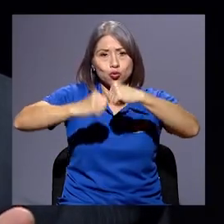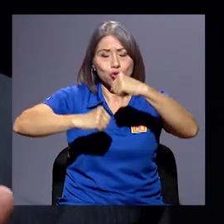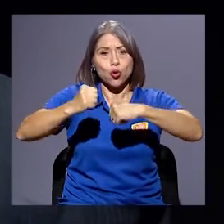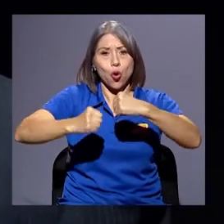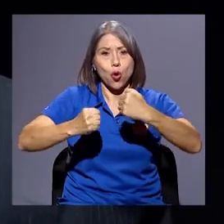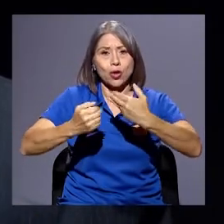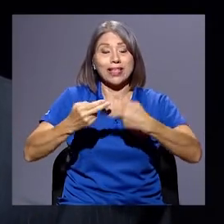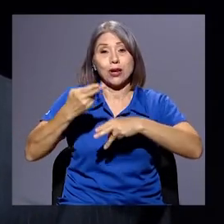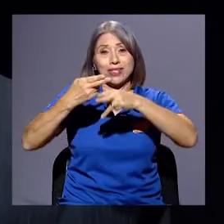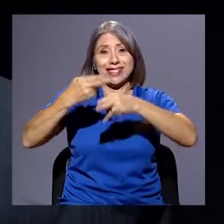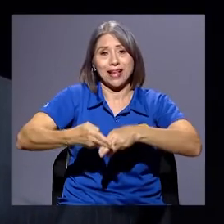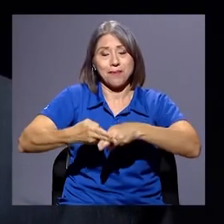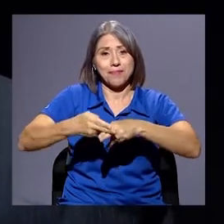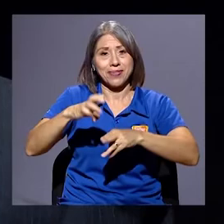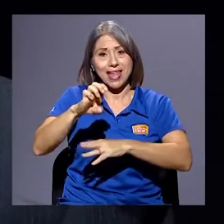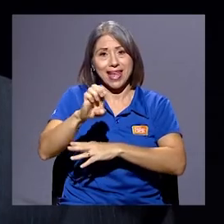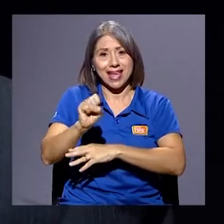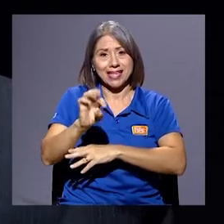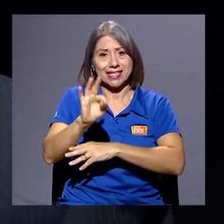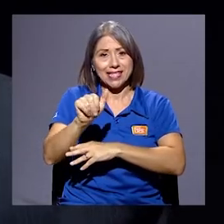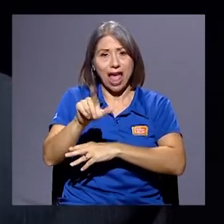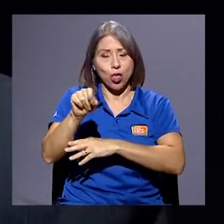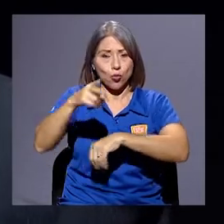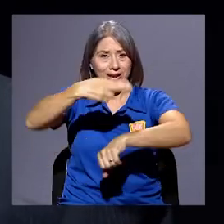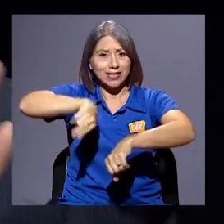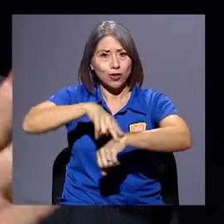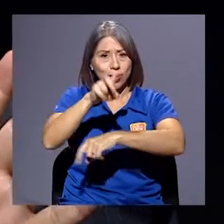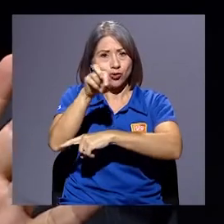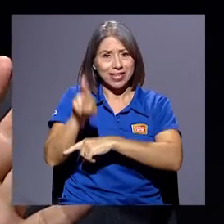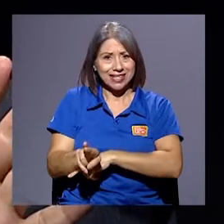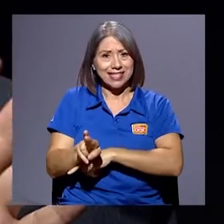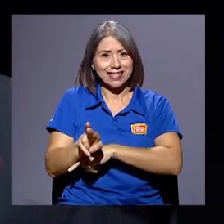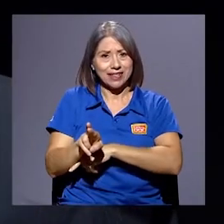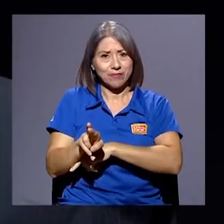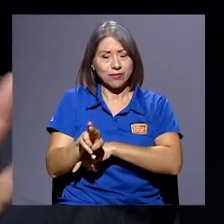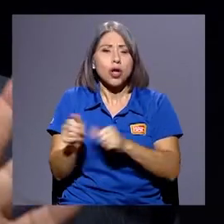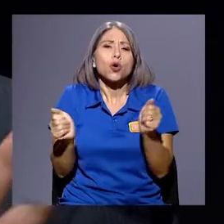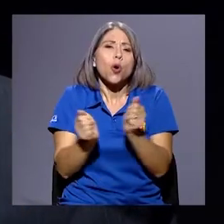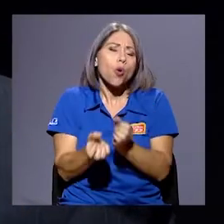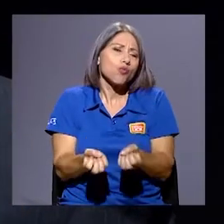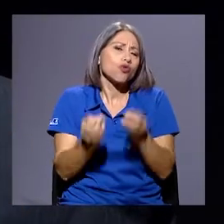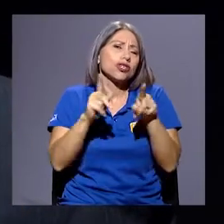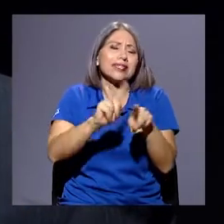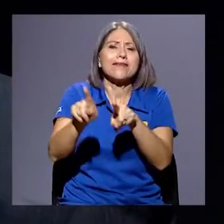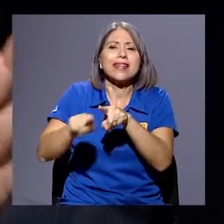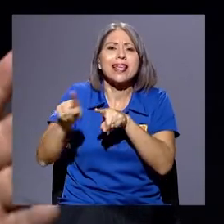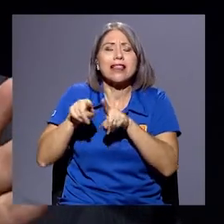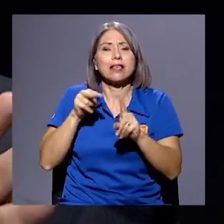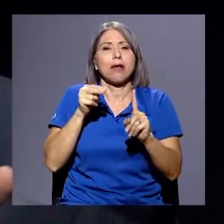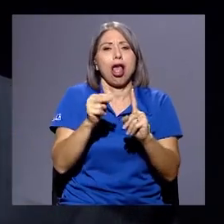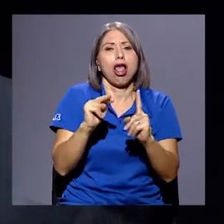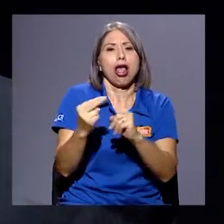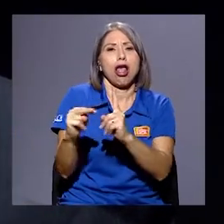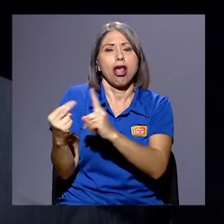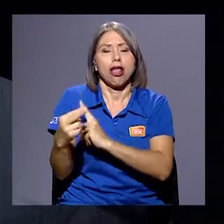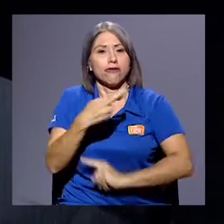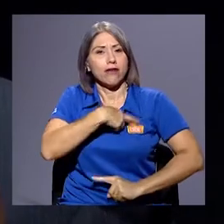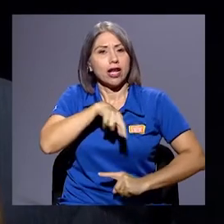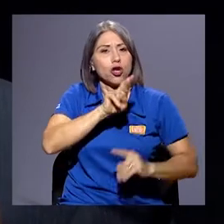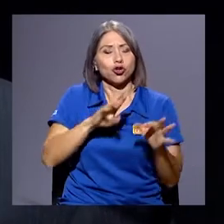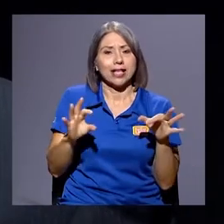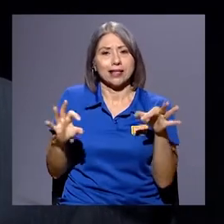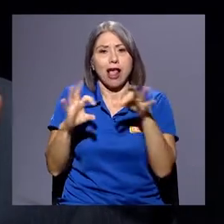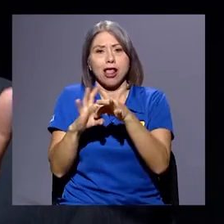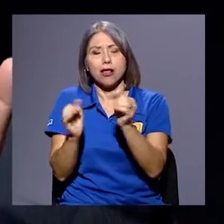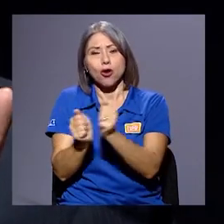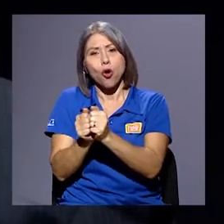eso que se ha llamado el Estado Nacional Costarricense, nuclearmente atravesado de prácticas religiosas, de vínculos con las prácticas políticas.